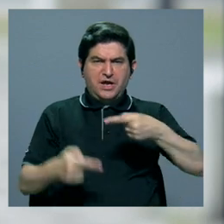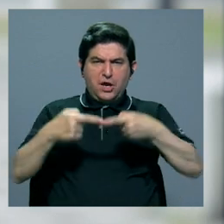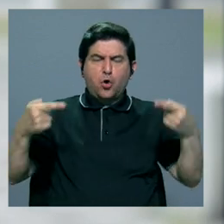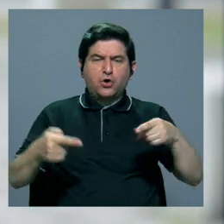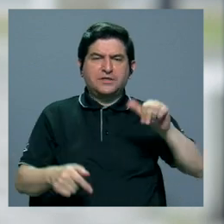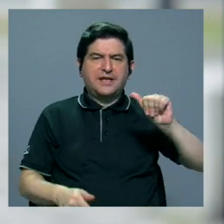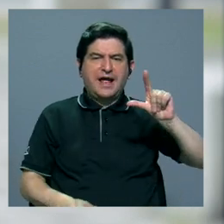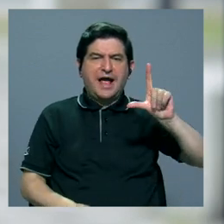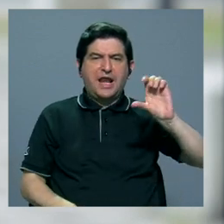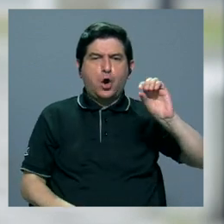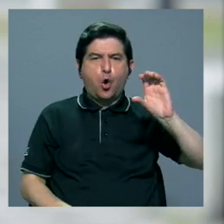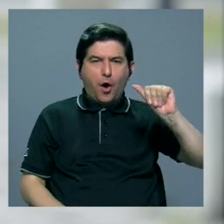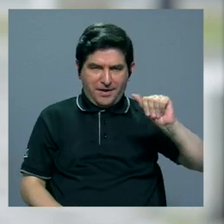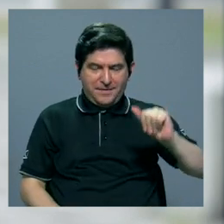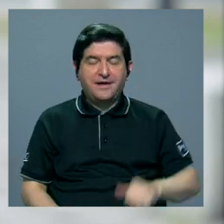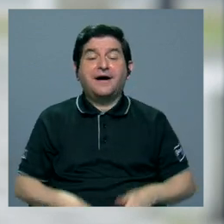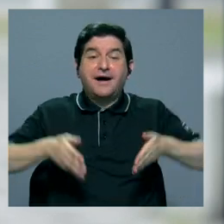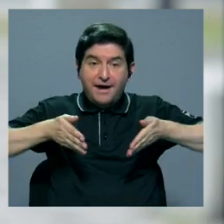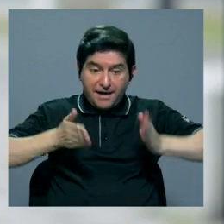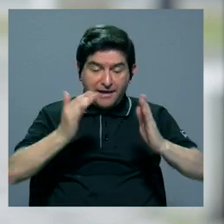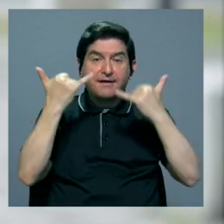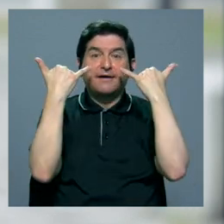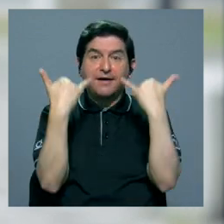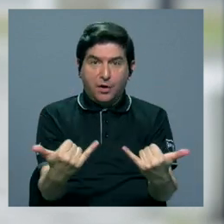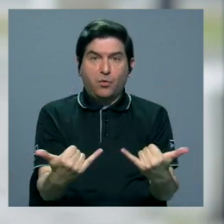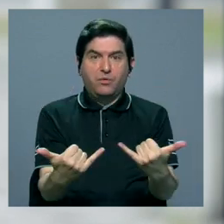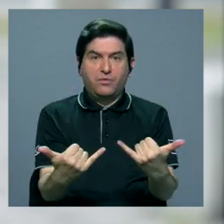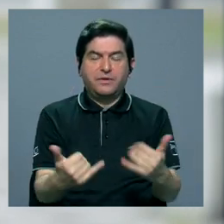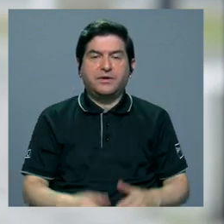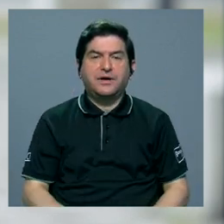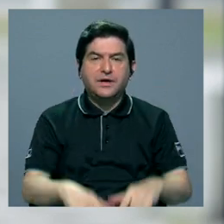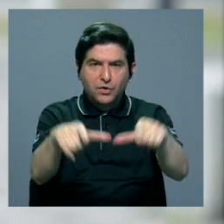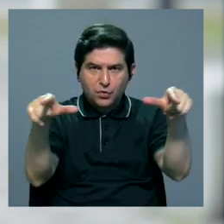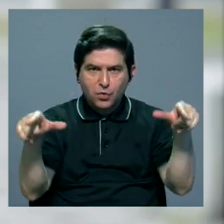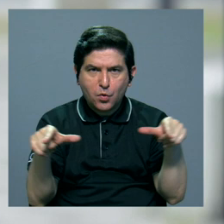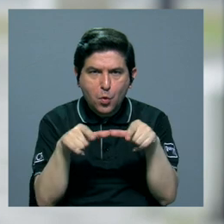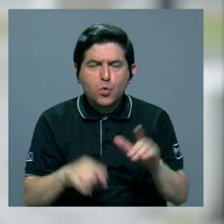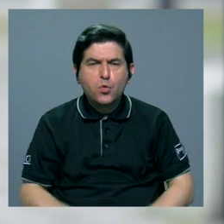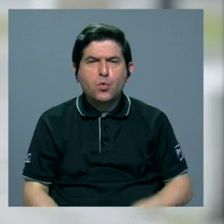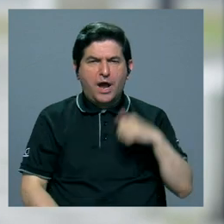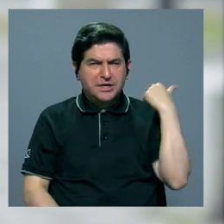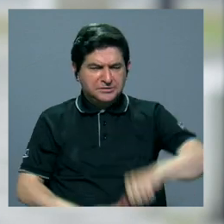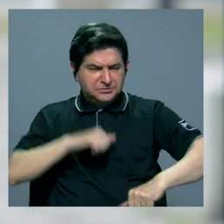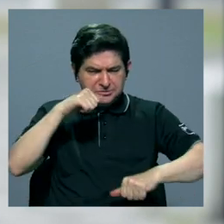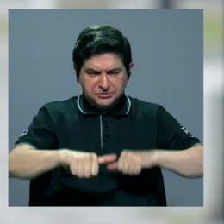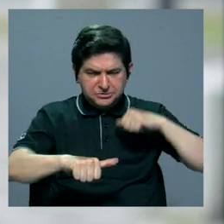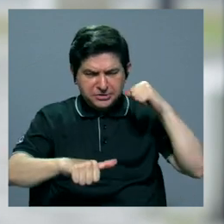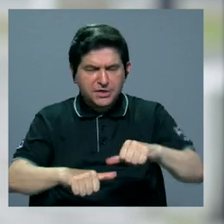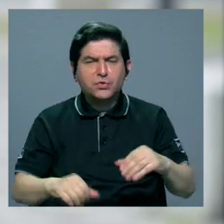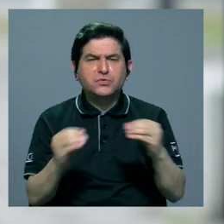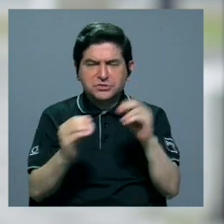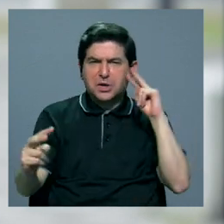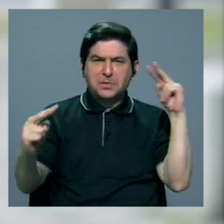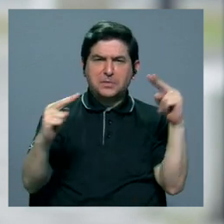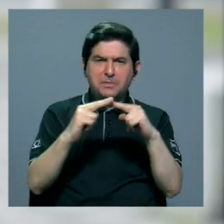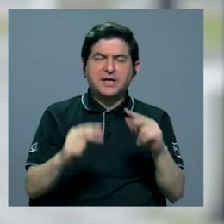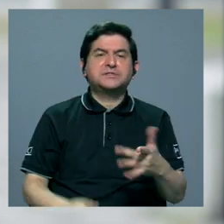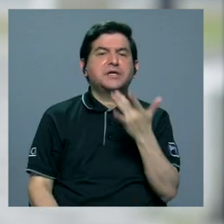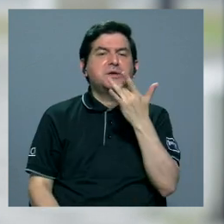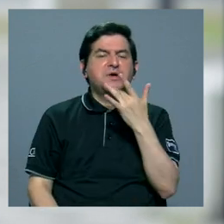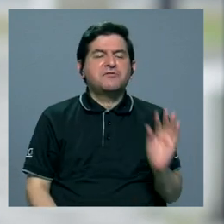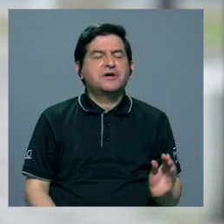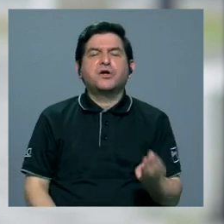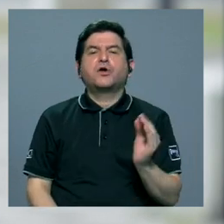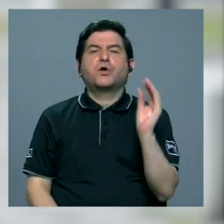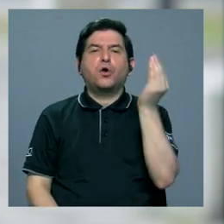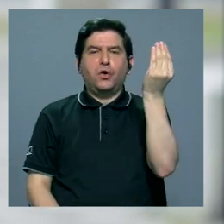en contra de Alcoa Que las calles se convierten en el campo de acción más conocido y predilecto